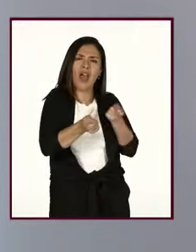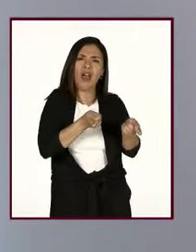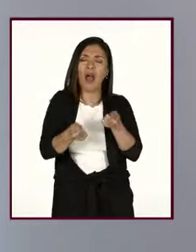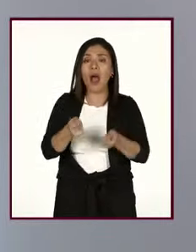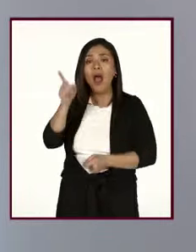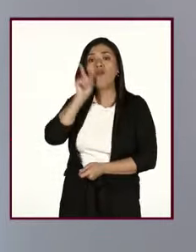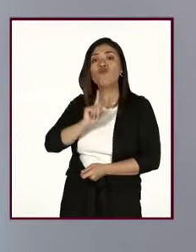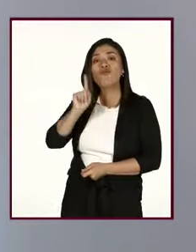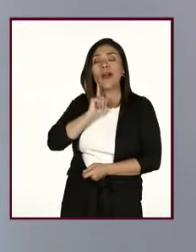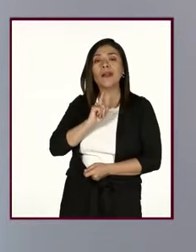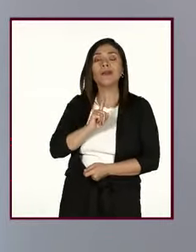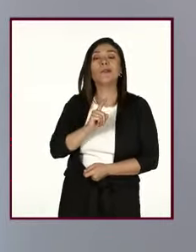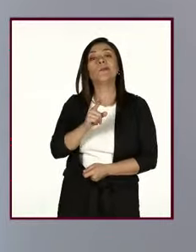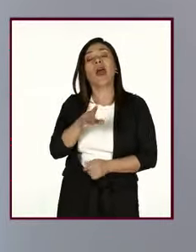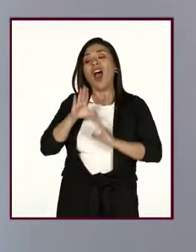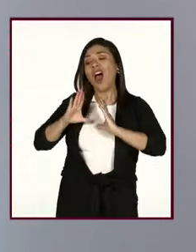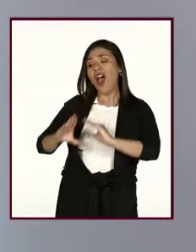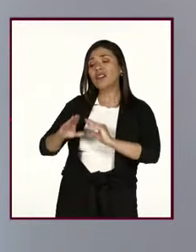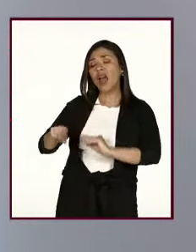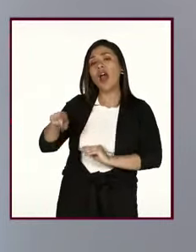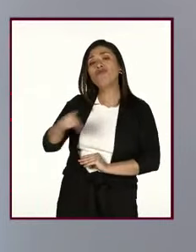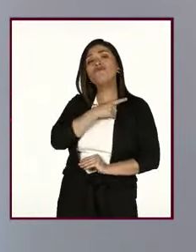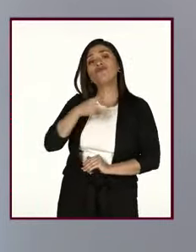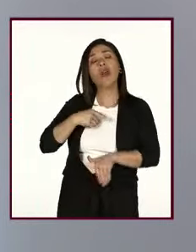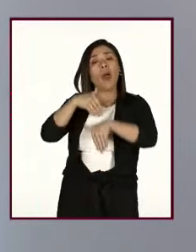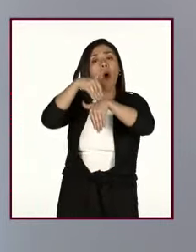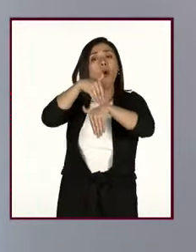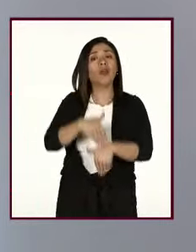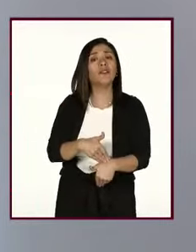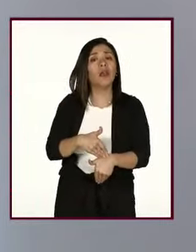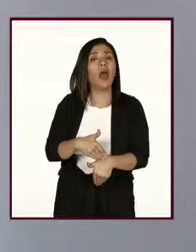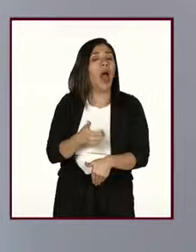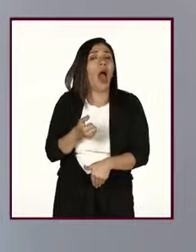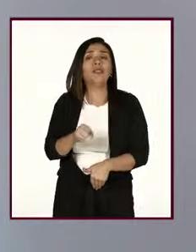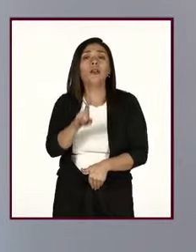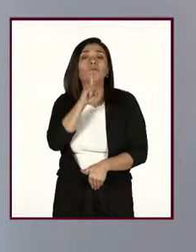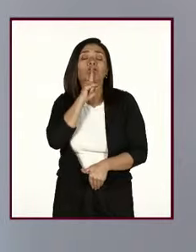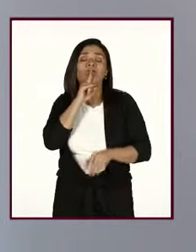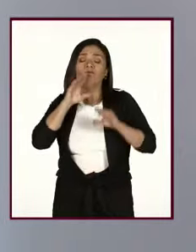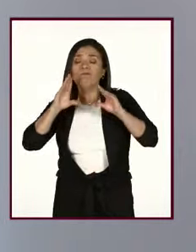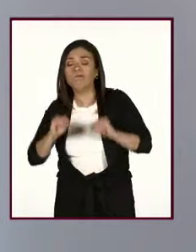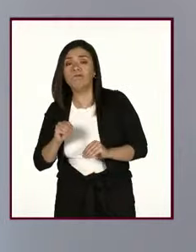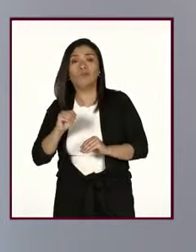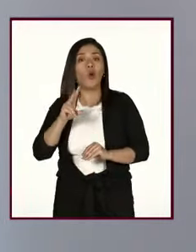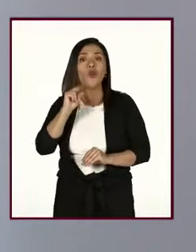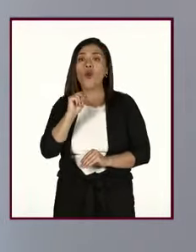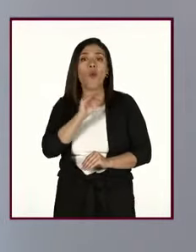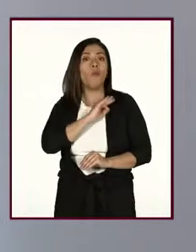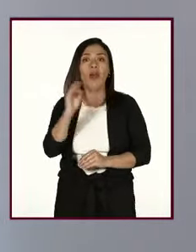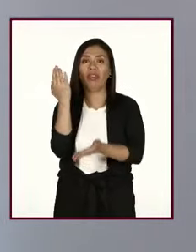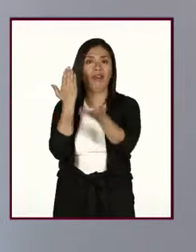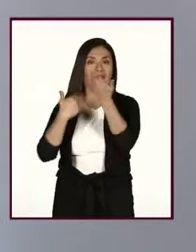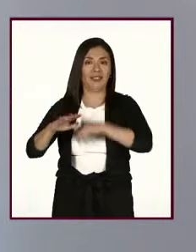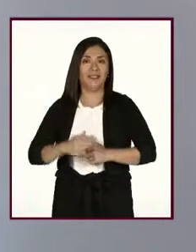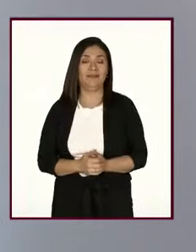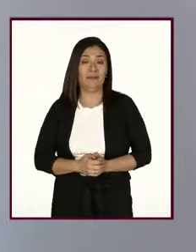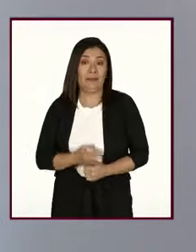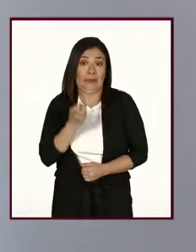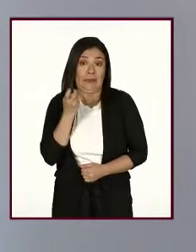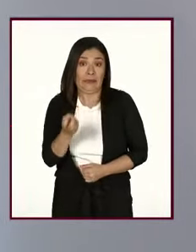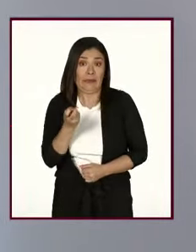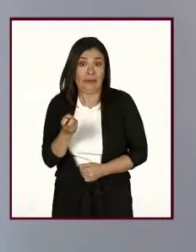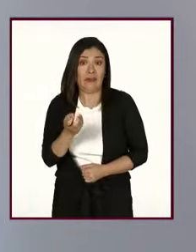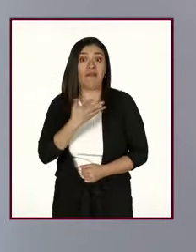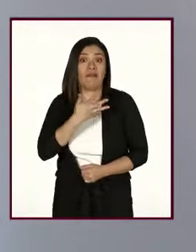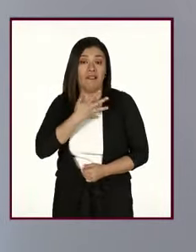mujeres nos enseña que debemos cumplir el papel de subordinación. Esto está basado